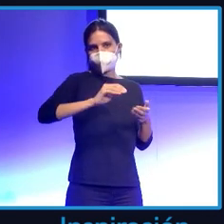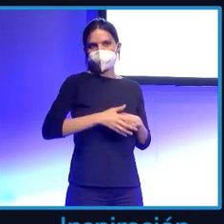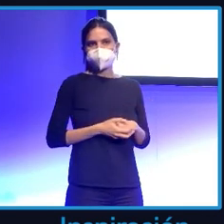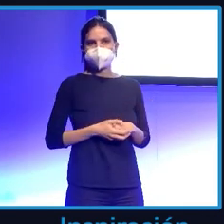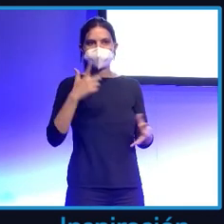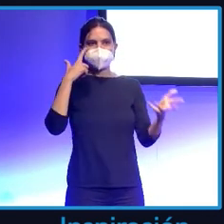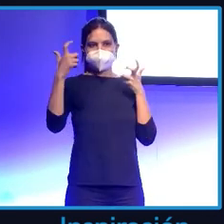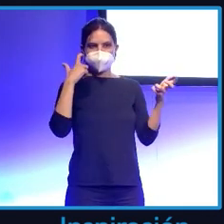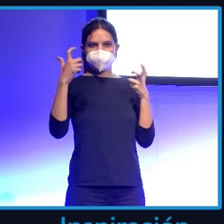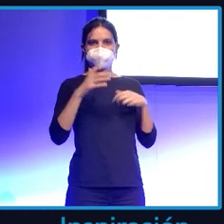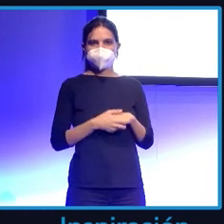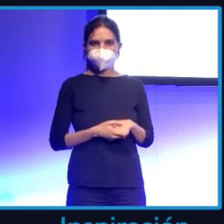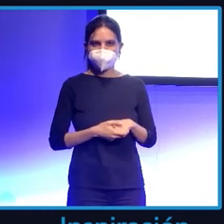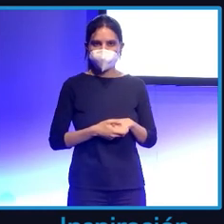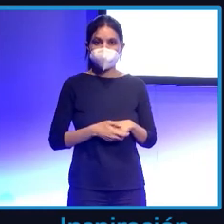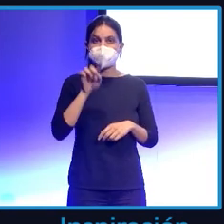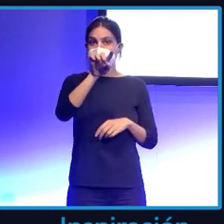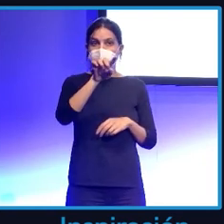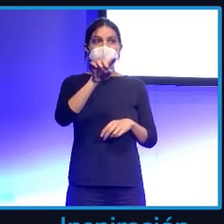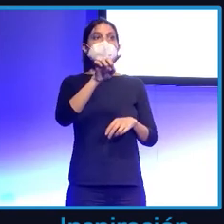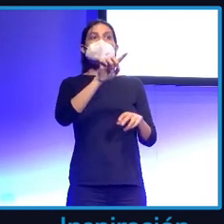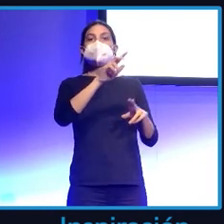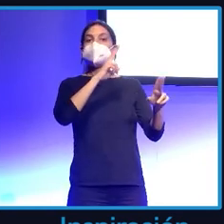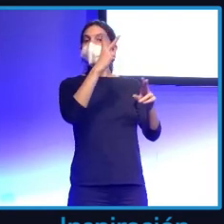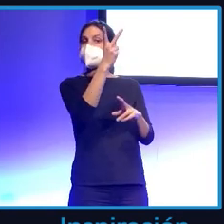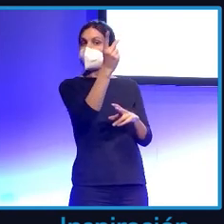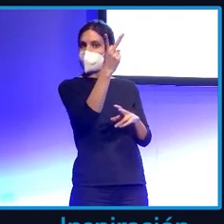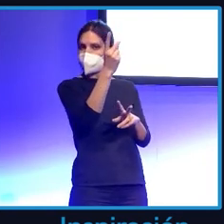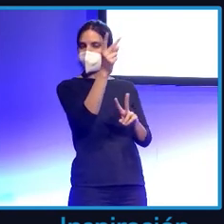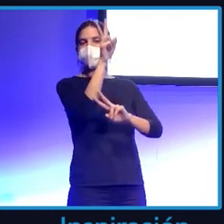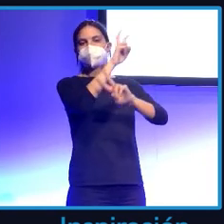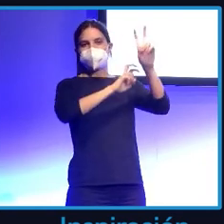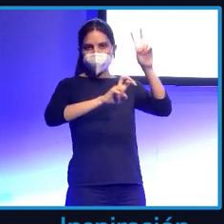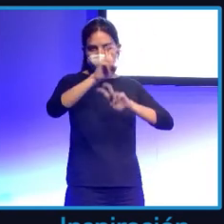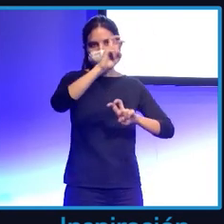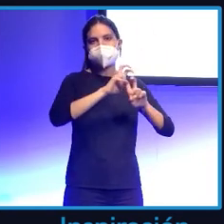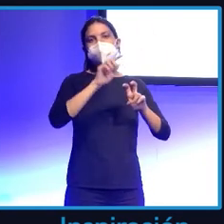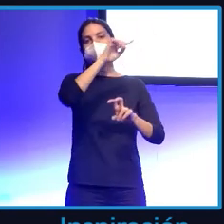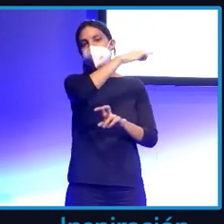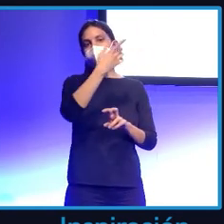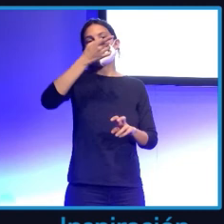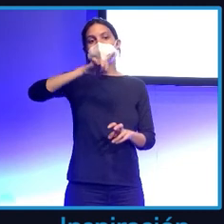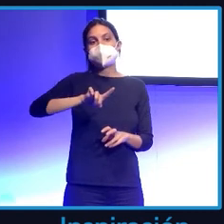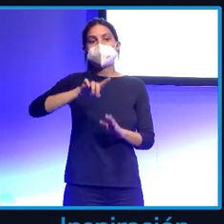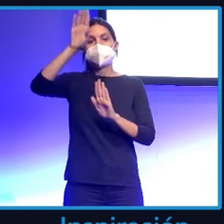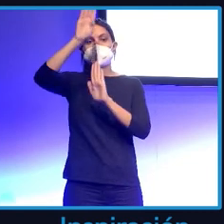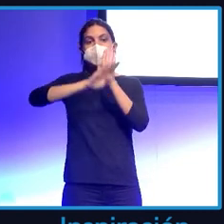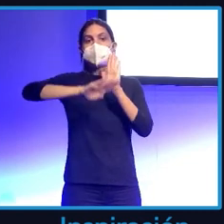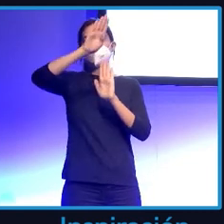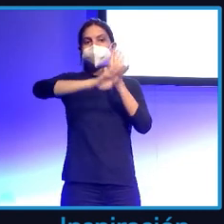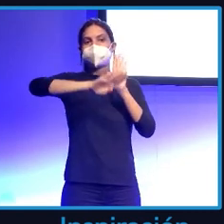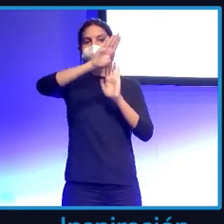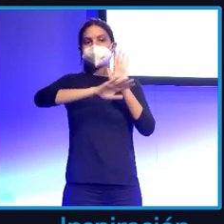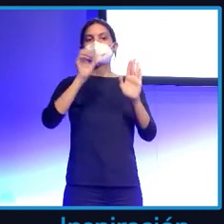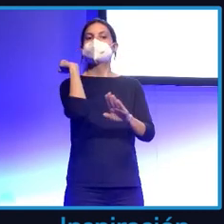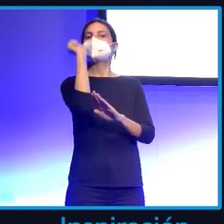y buscamos su username en Migrate que esto es otro bot de Telegram que os recomiendo utilizar, os lo recomiendo usar